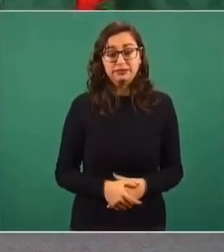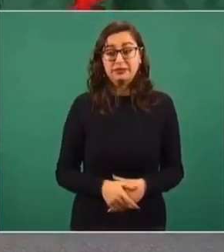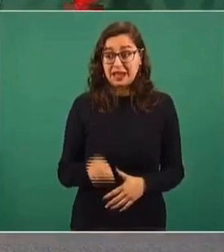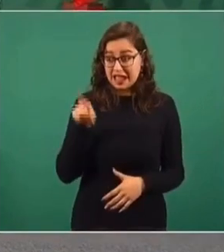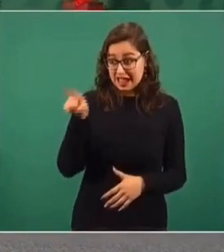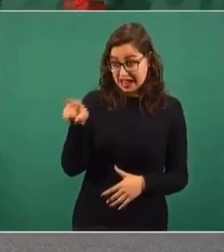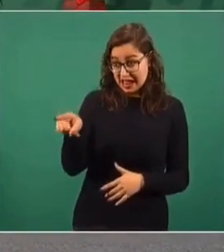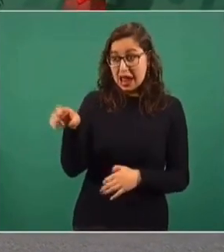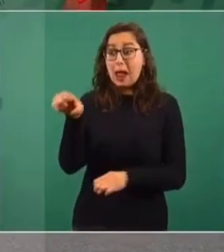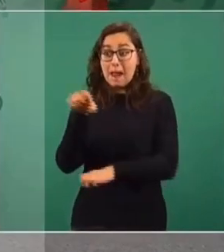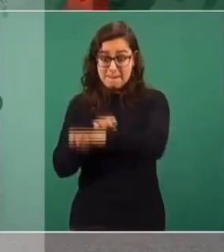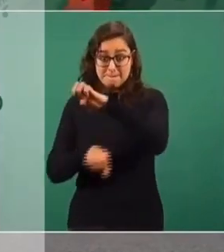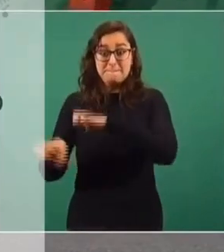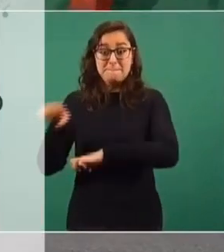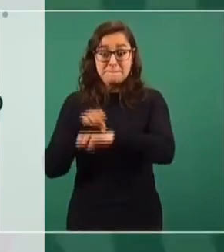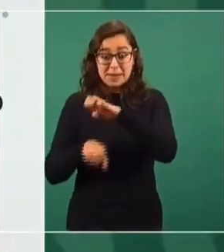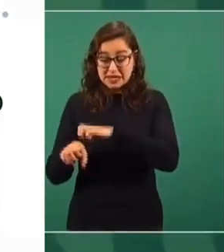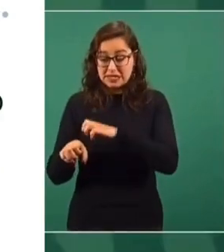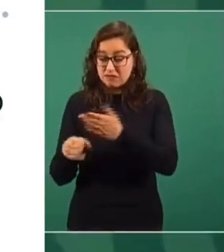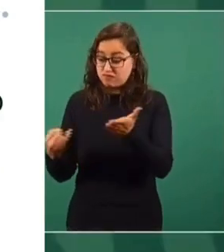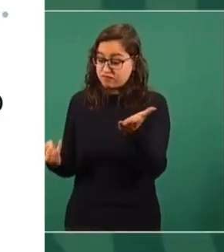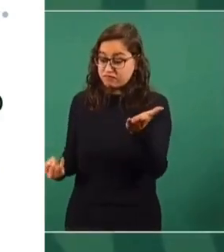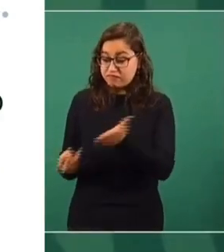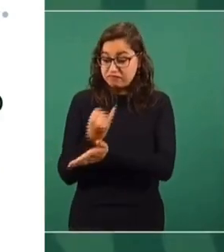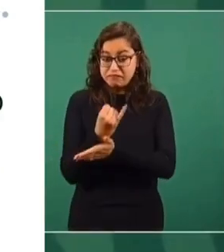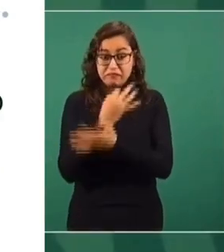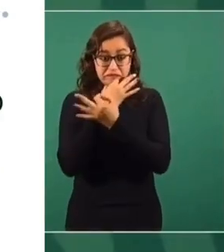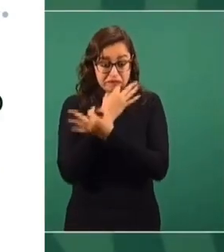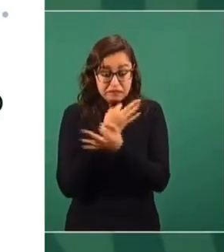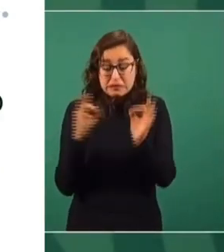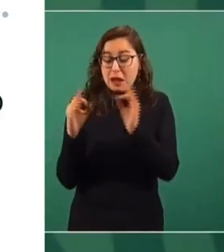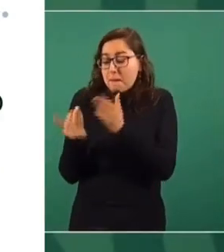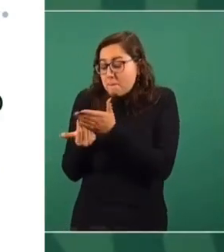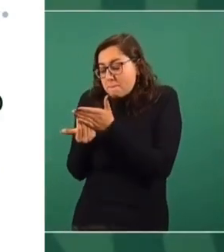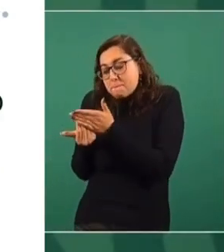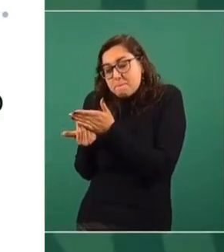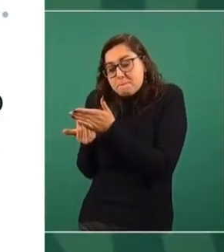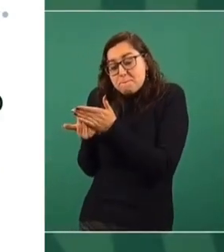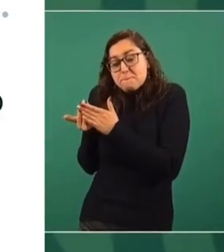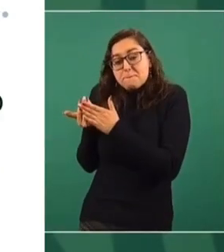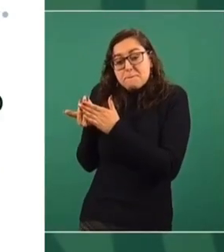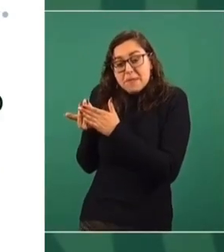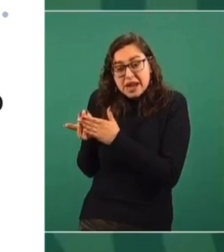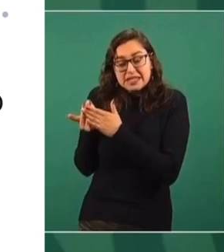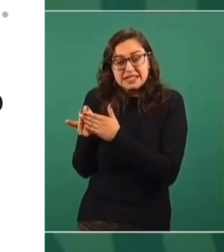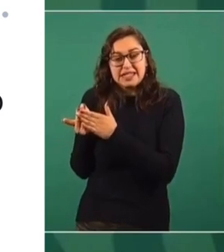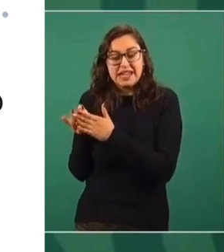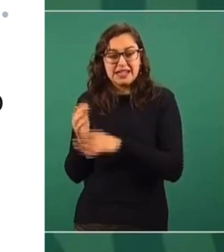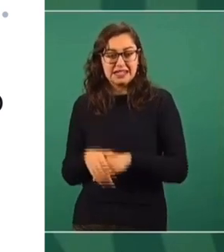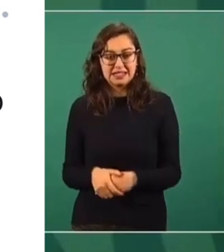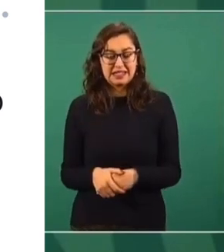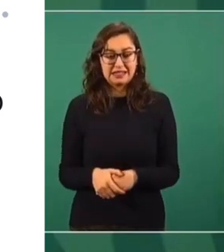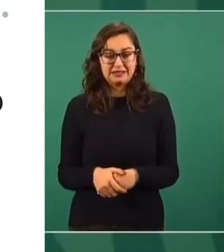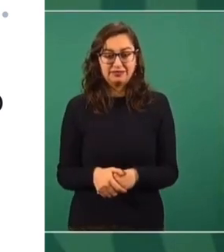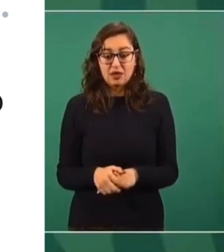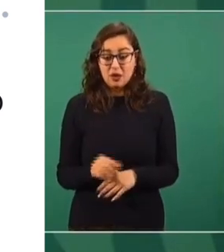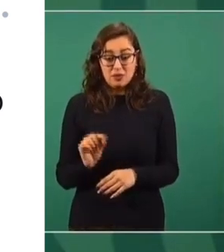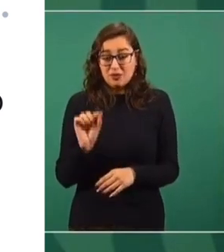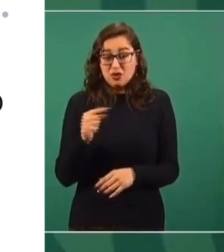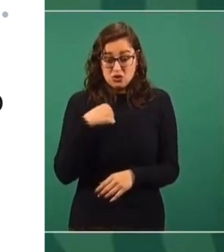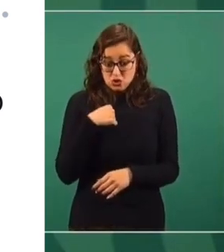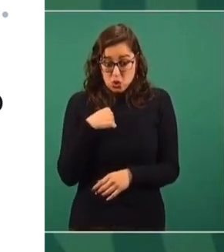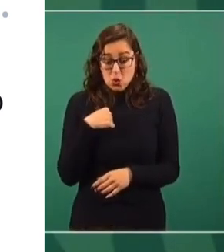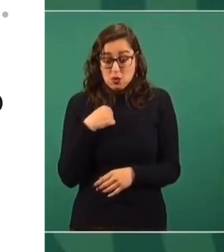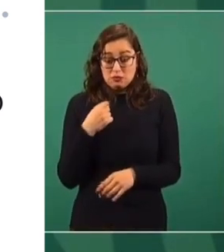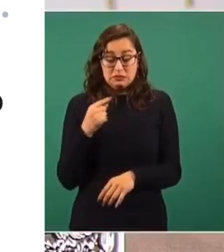dictamen en la madrugada del día que tenía yo que salir a informar sobre el asunto.